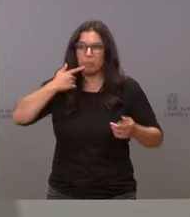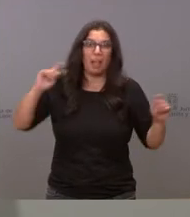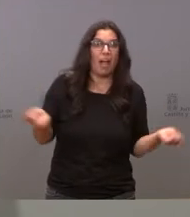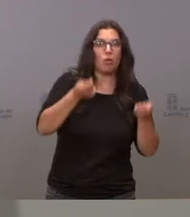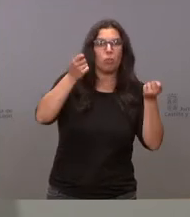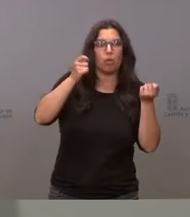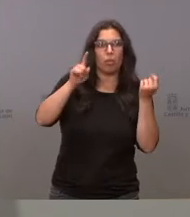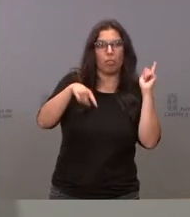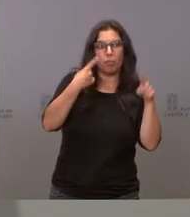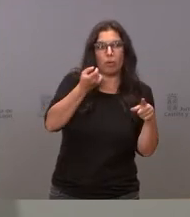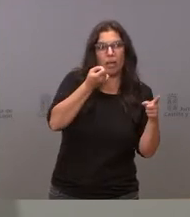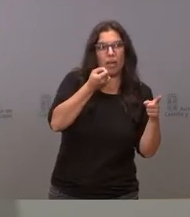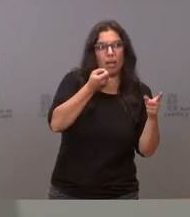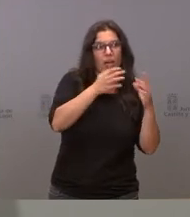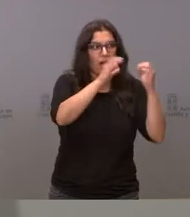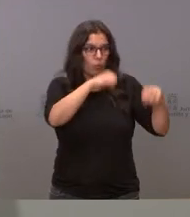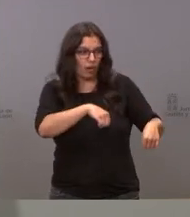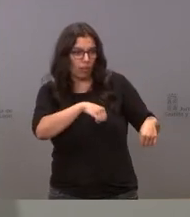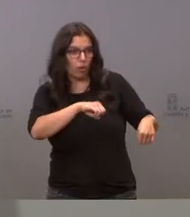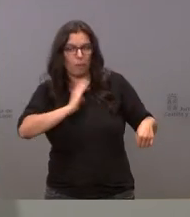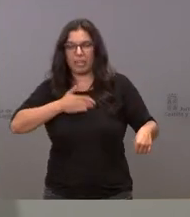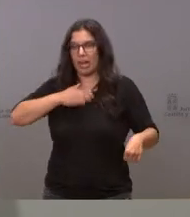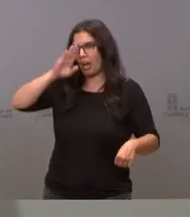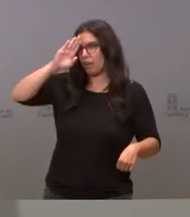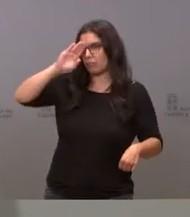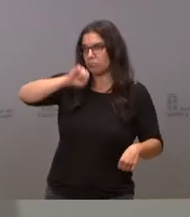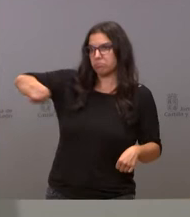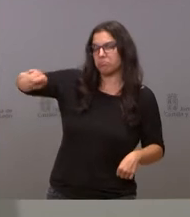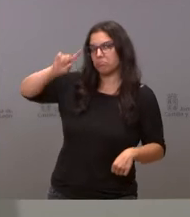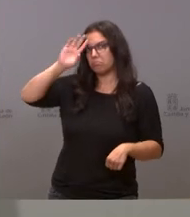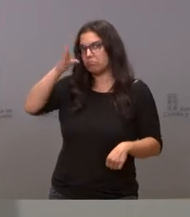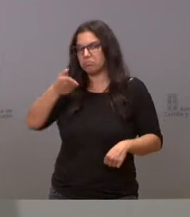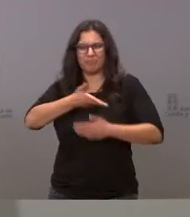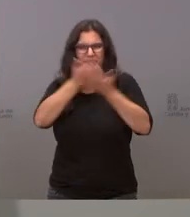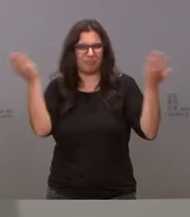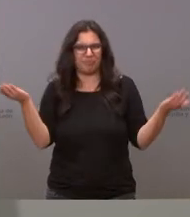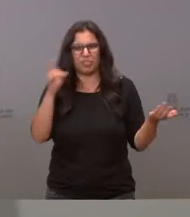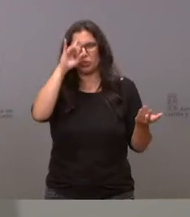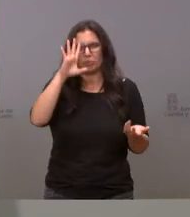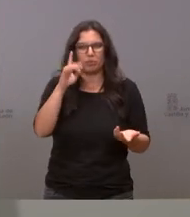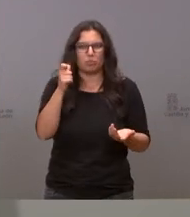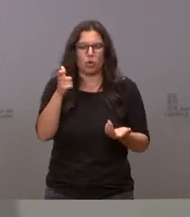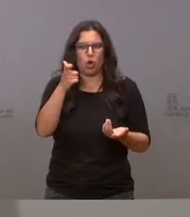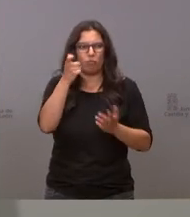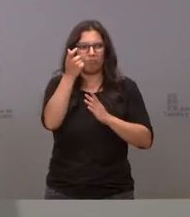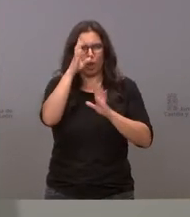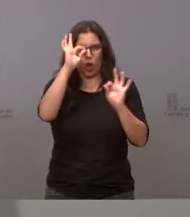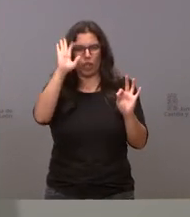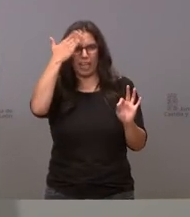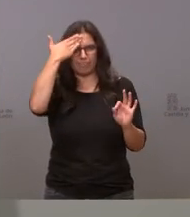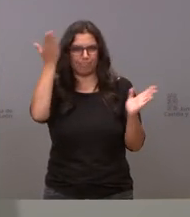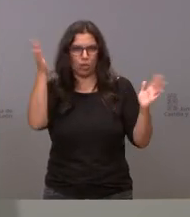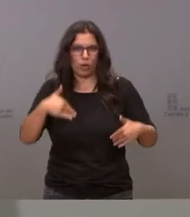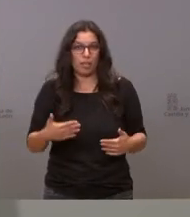luego cuento contigo hoy mañana no cuento contigo las noticias buenas en fin esto es un poco sorprendente y un poco falto de criterio pero